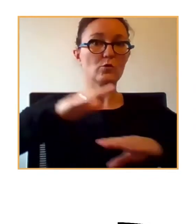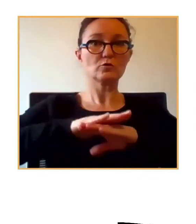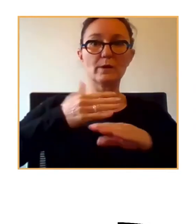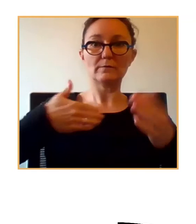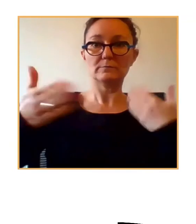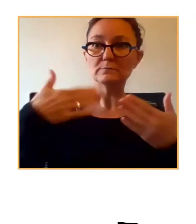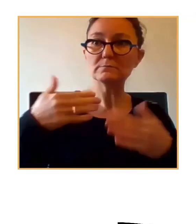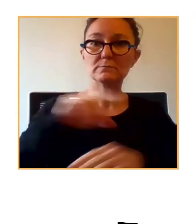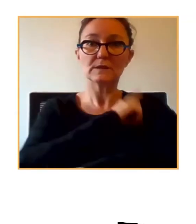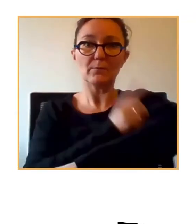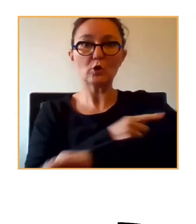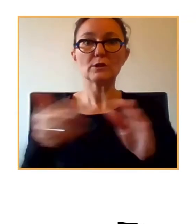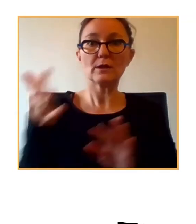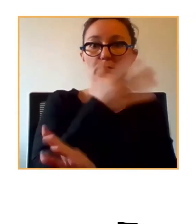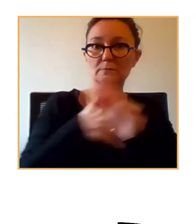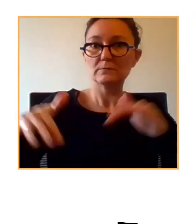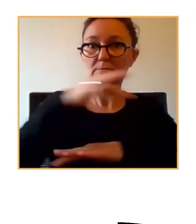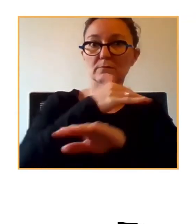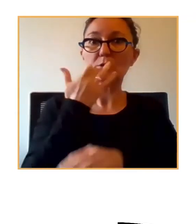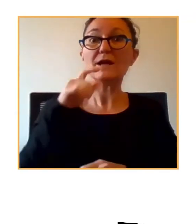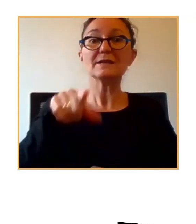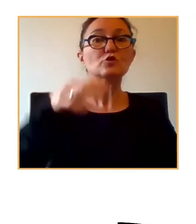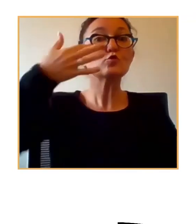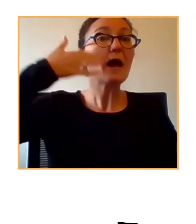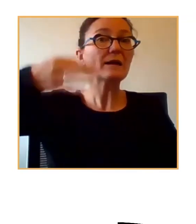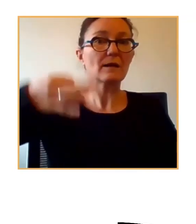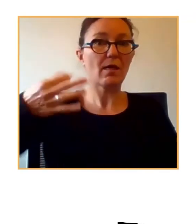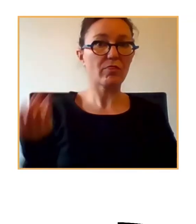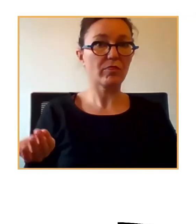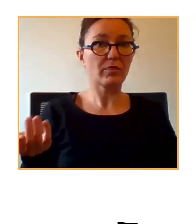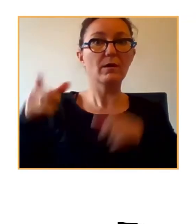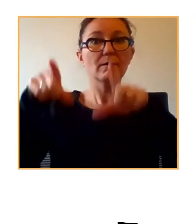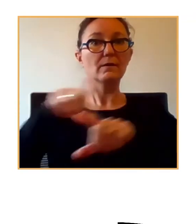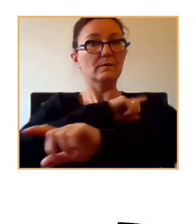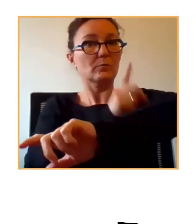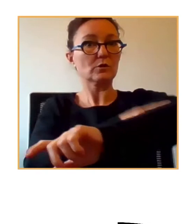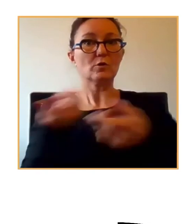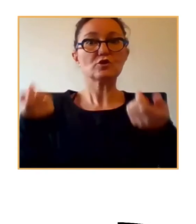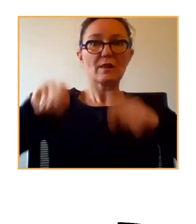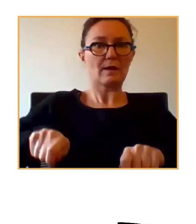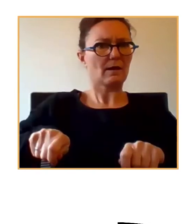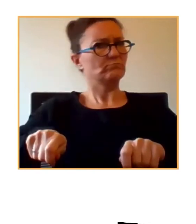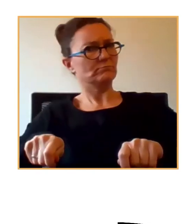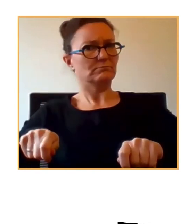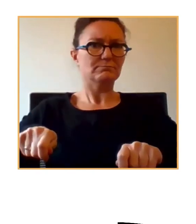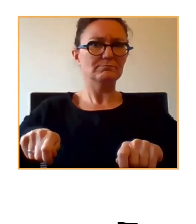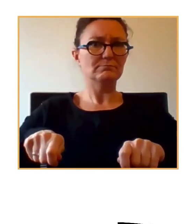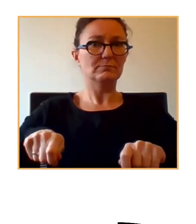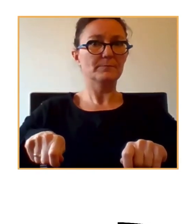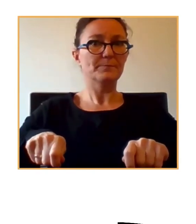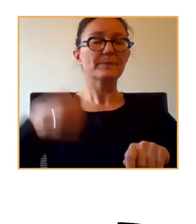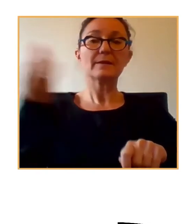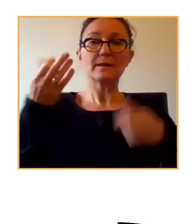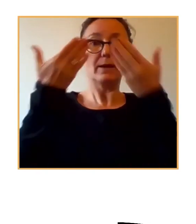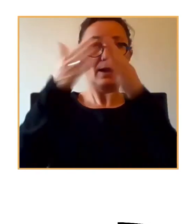deporte, por ejemplo. Y esto es una realidad. Se cierran los establecimientos deportivos. Curioso. Pues vamos a mantenerlos